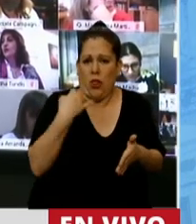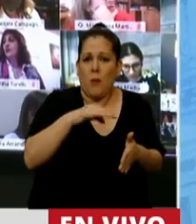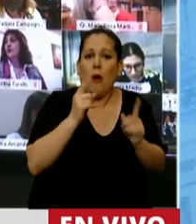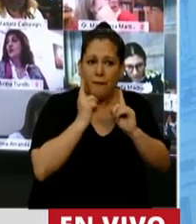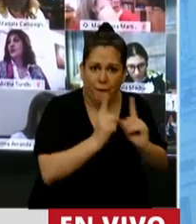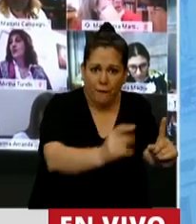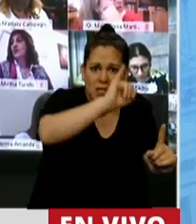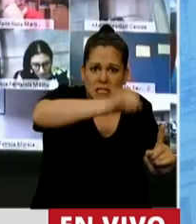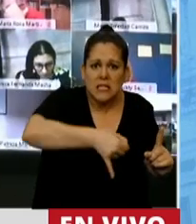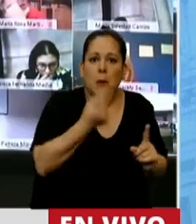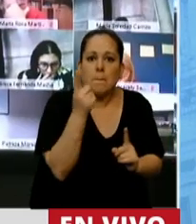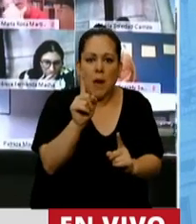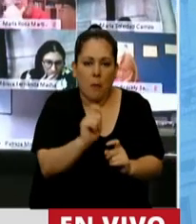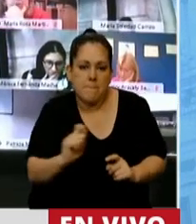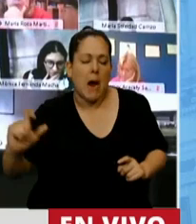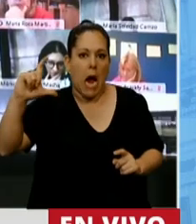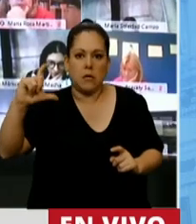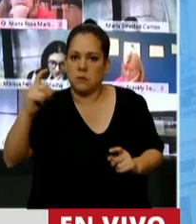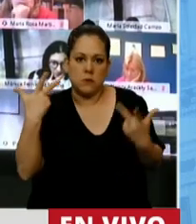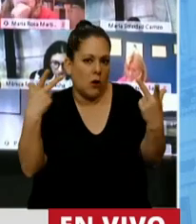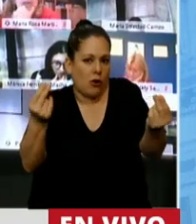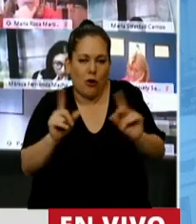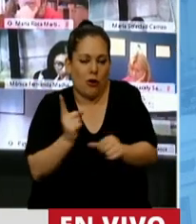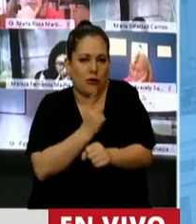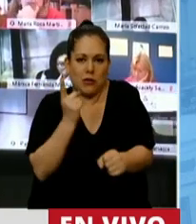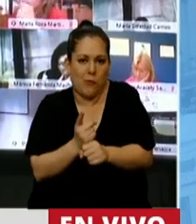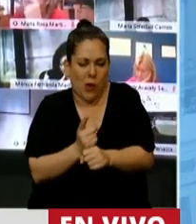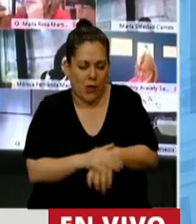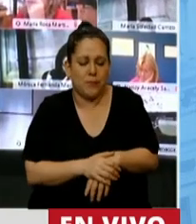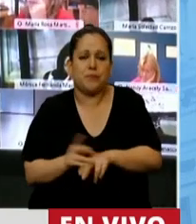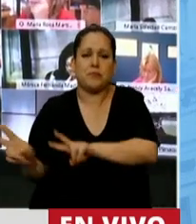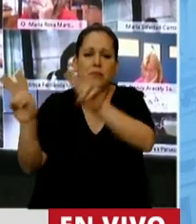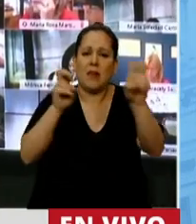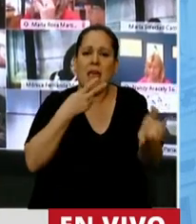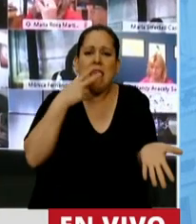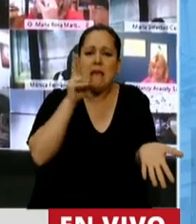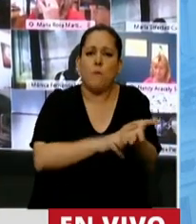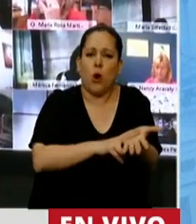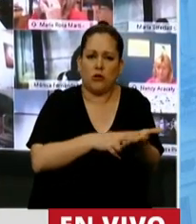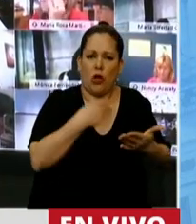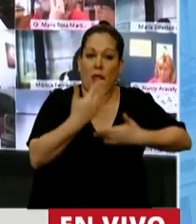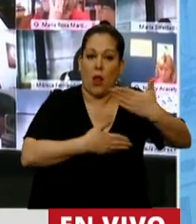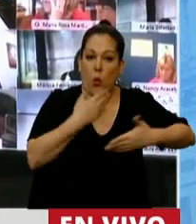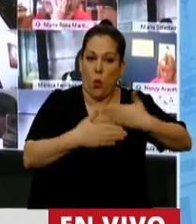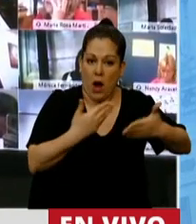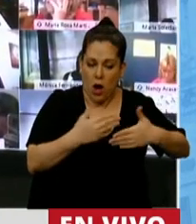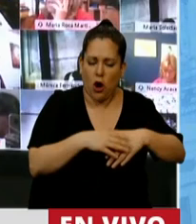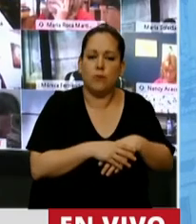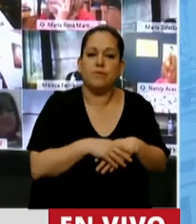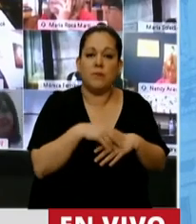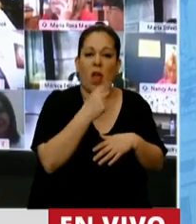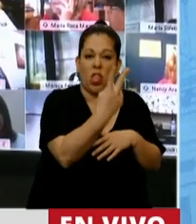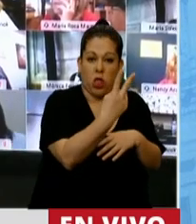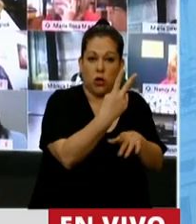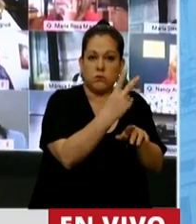pero no aumentarlos. En cuanto a los impuestos al juego, hay algo muy raro, porque aumentan del